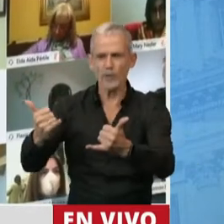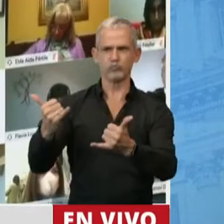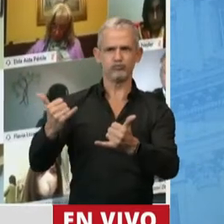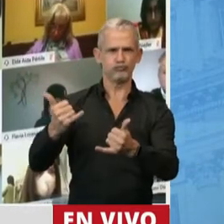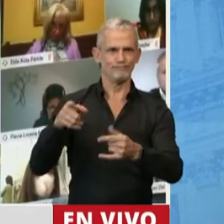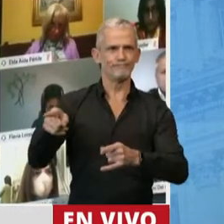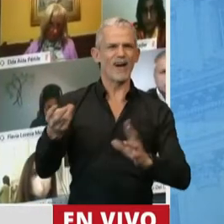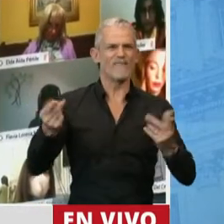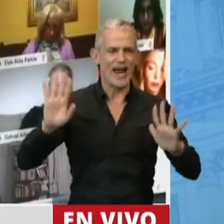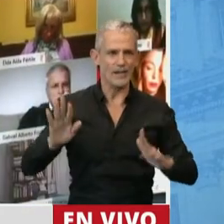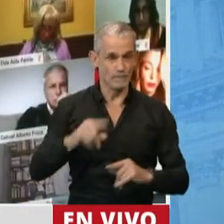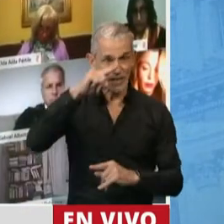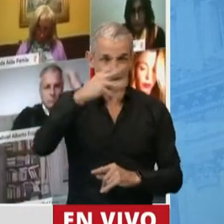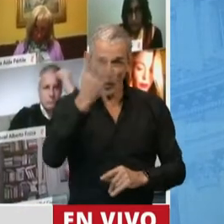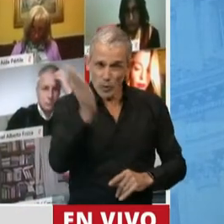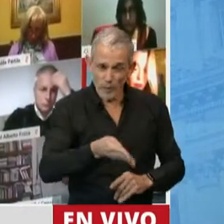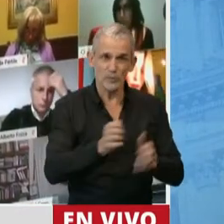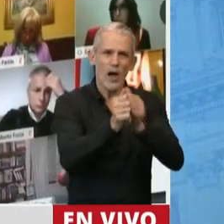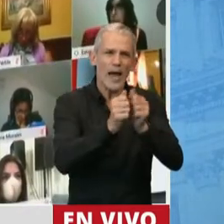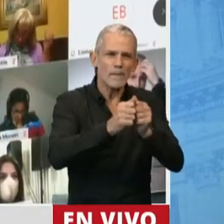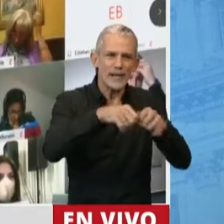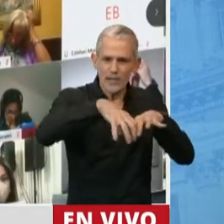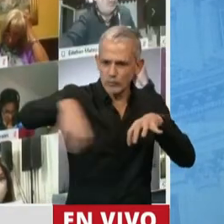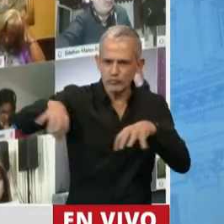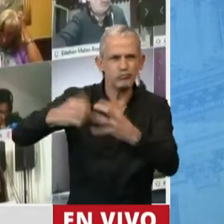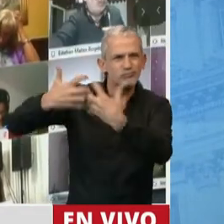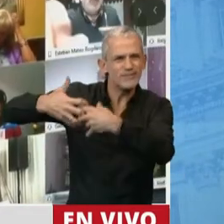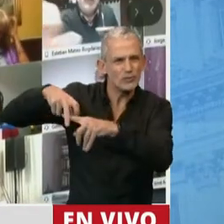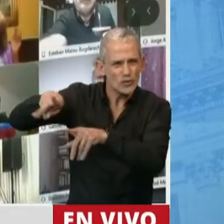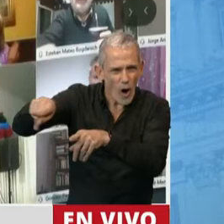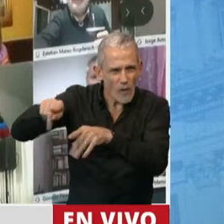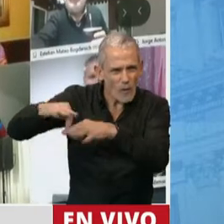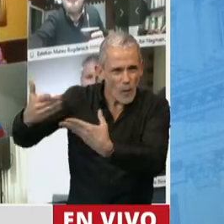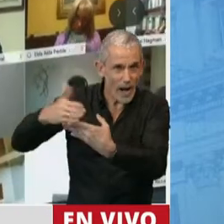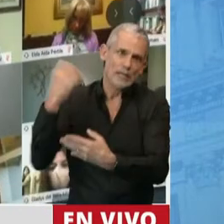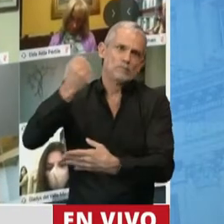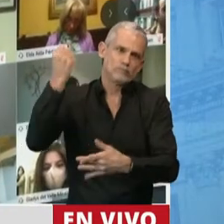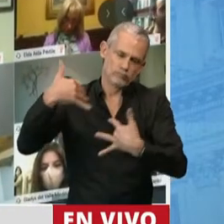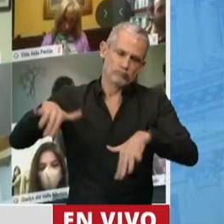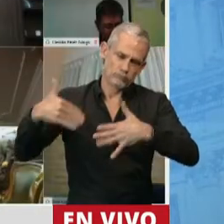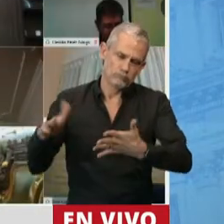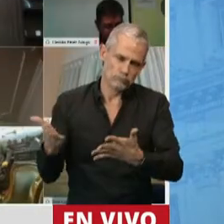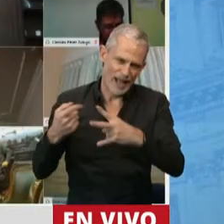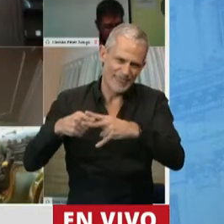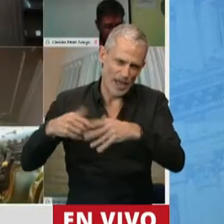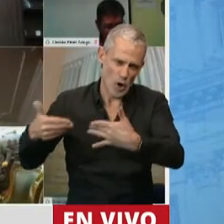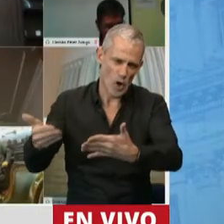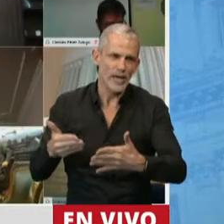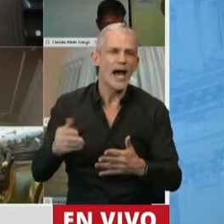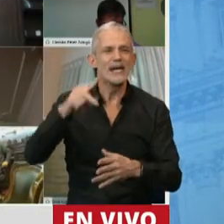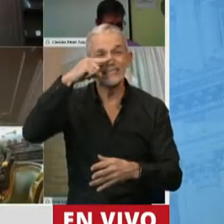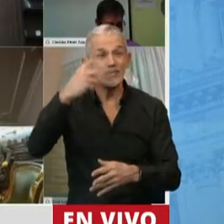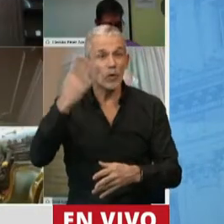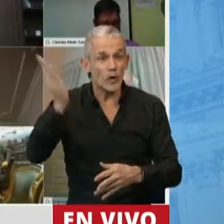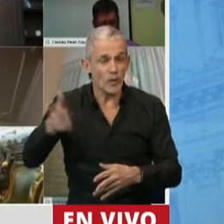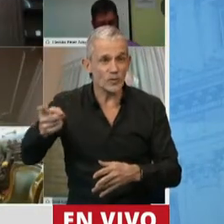cuestión. 74% de las empresas del sector software, que es el más importante en la economía del conocimiento, son de